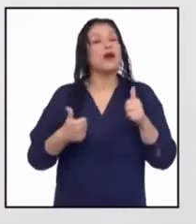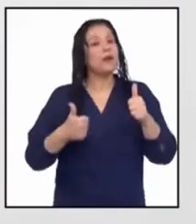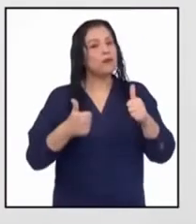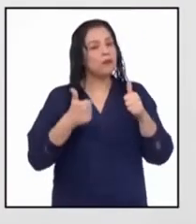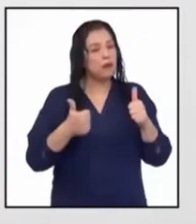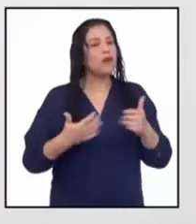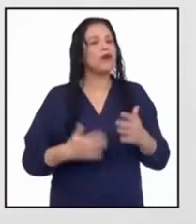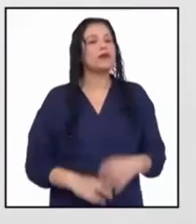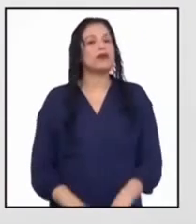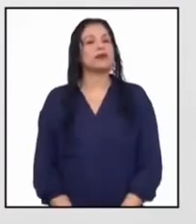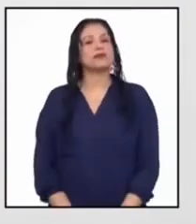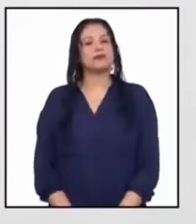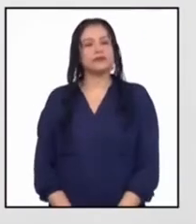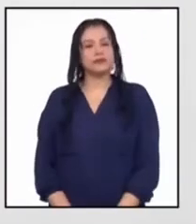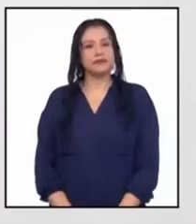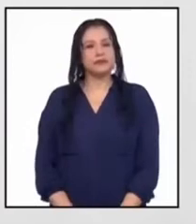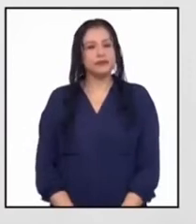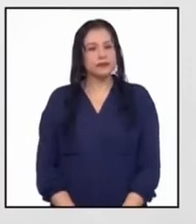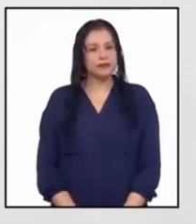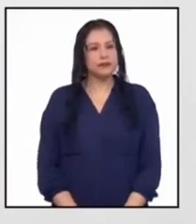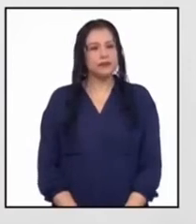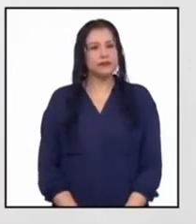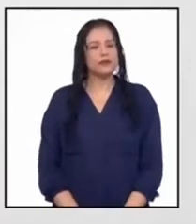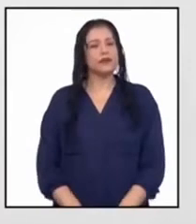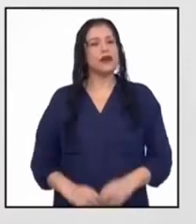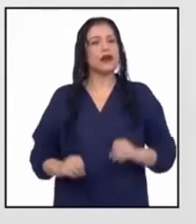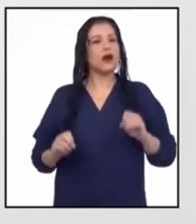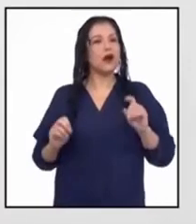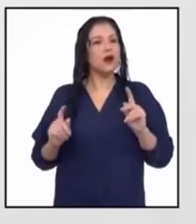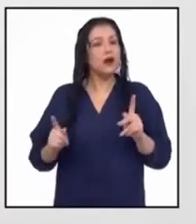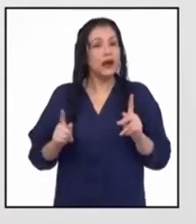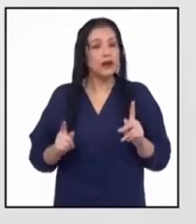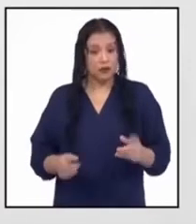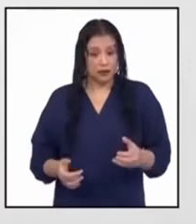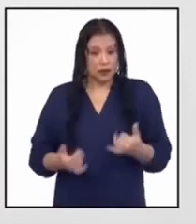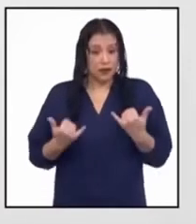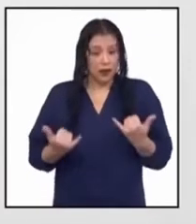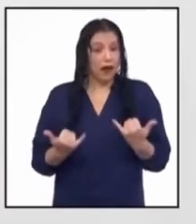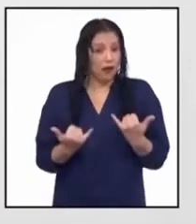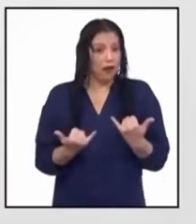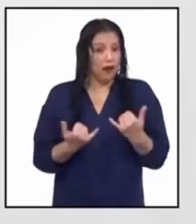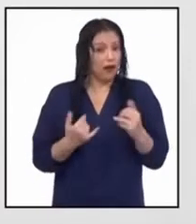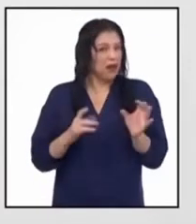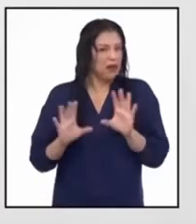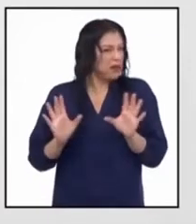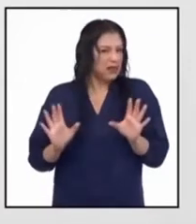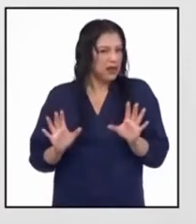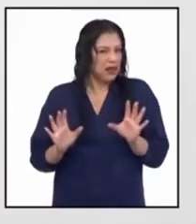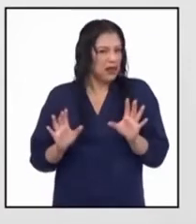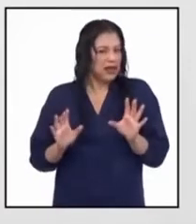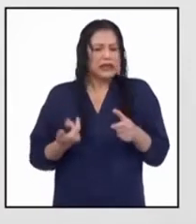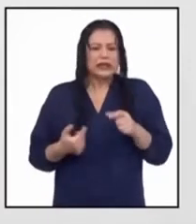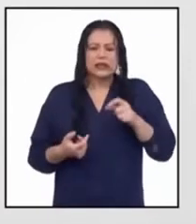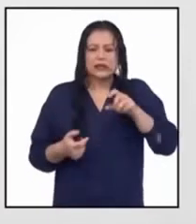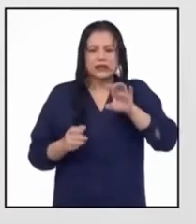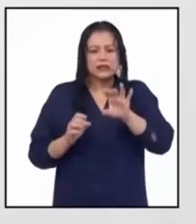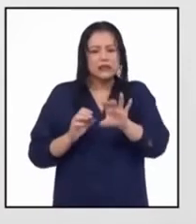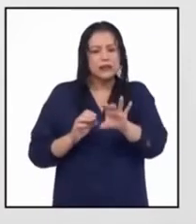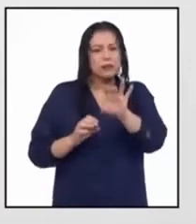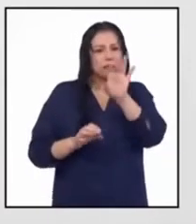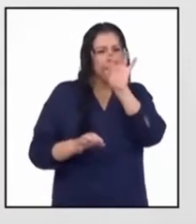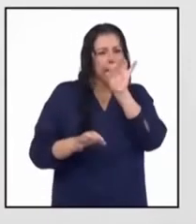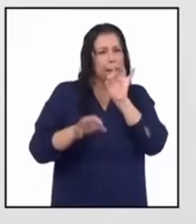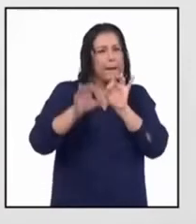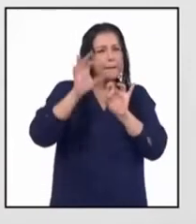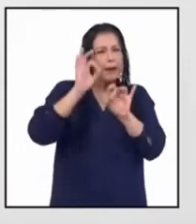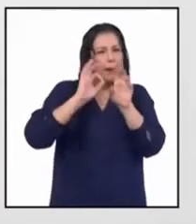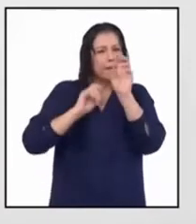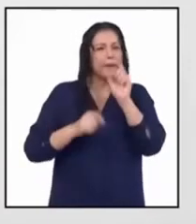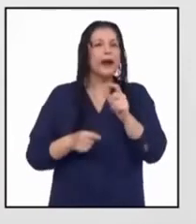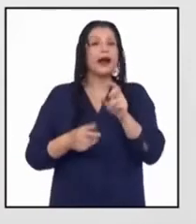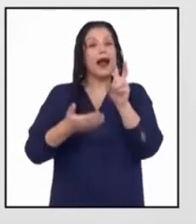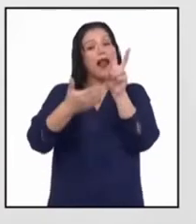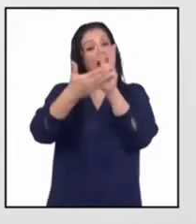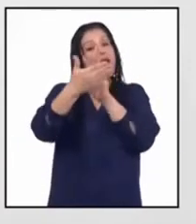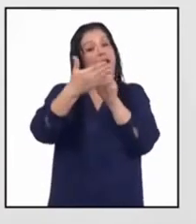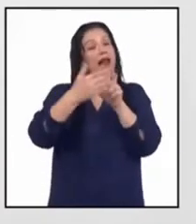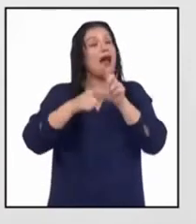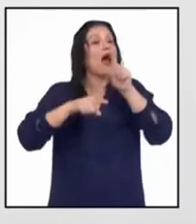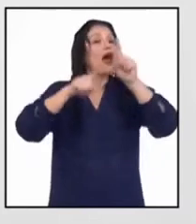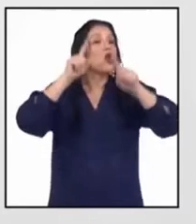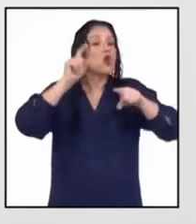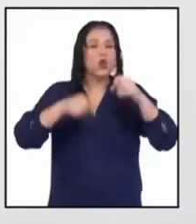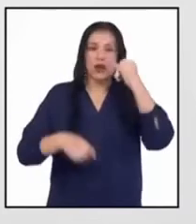Me parece muy bien. Entonces, lo que vamos a hacer es seleccionar y leer algunas ideas del